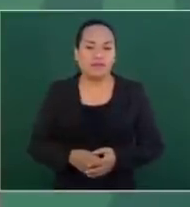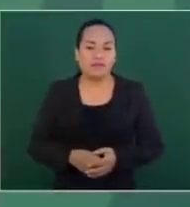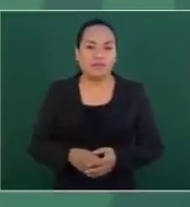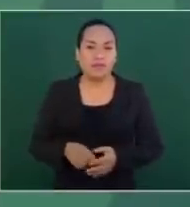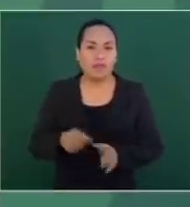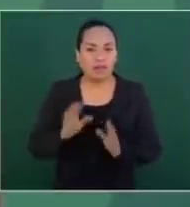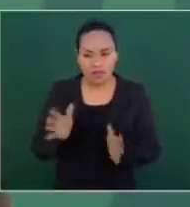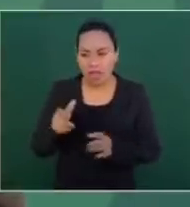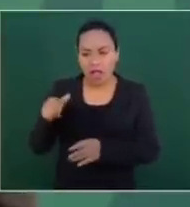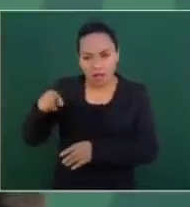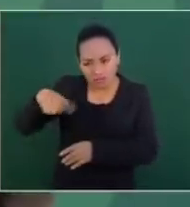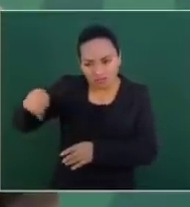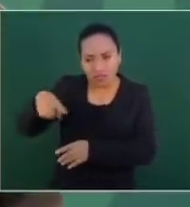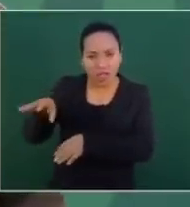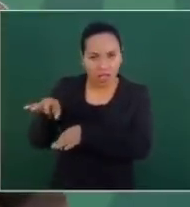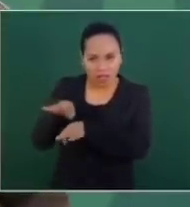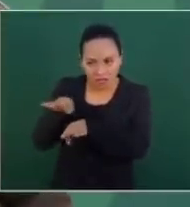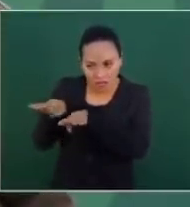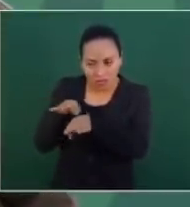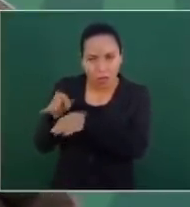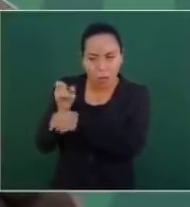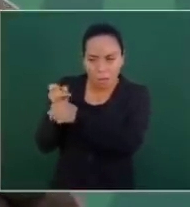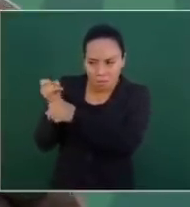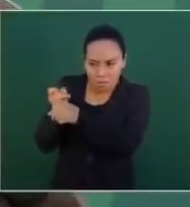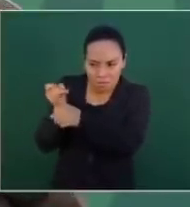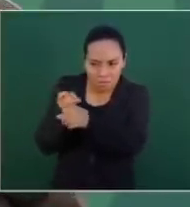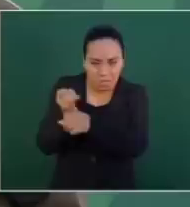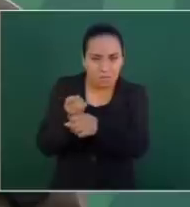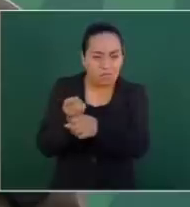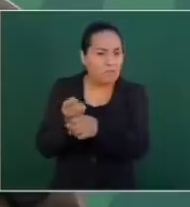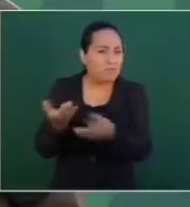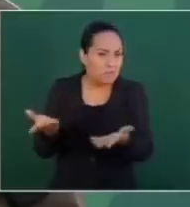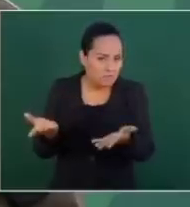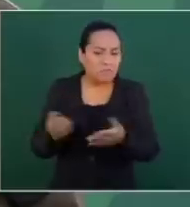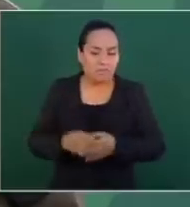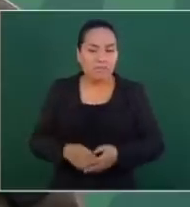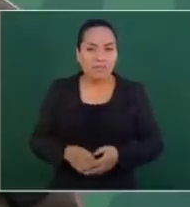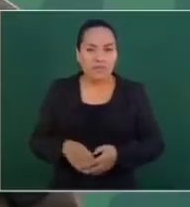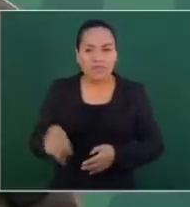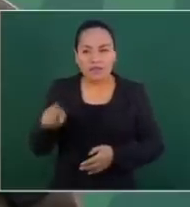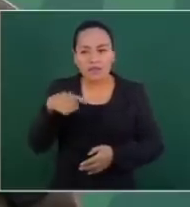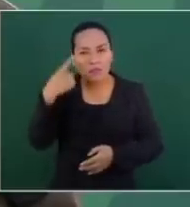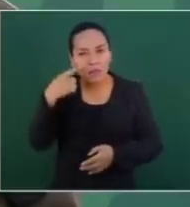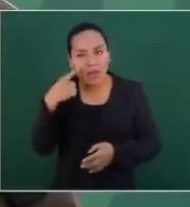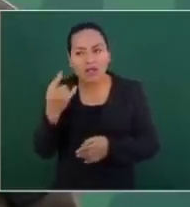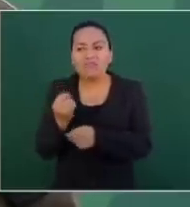que ellos hagan toda la investigación y resuelvan.